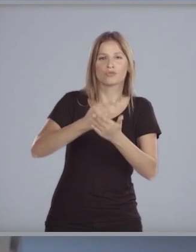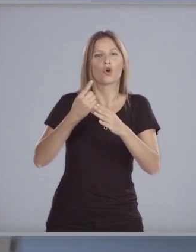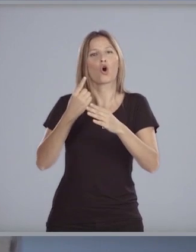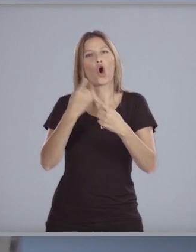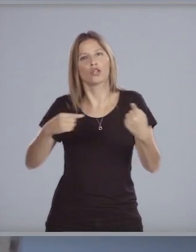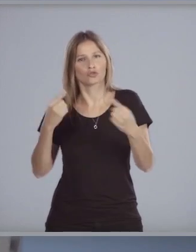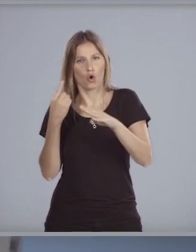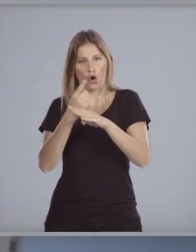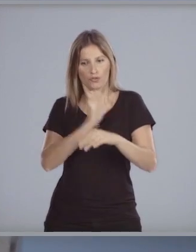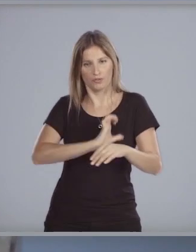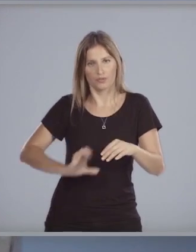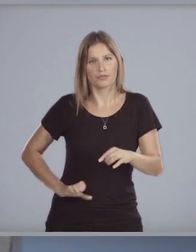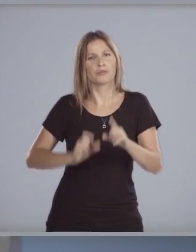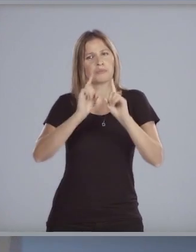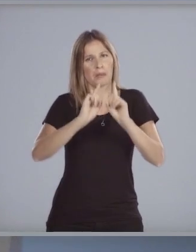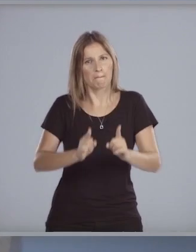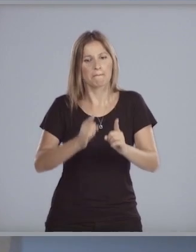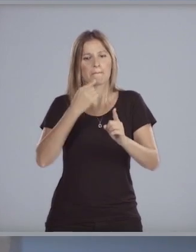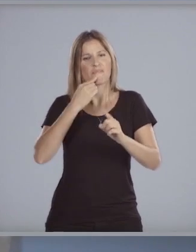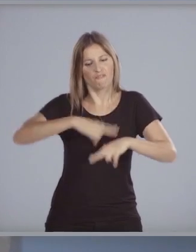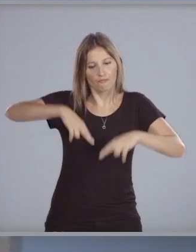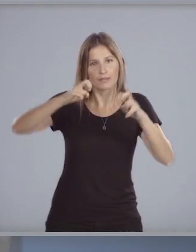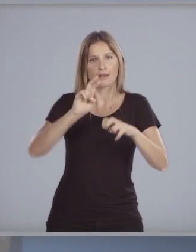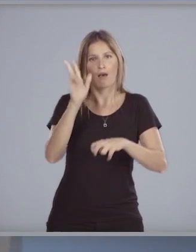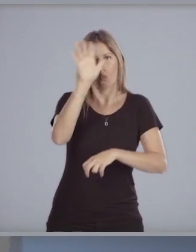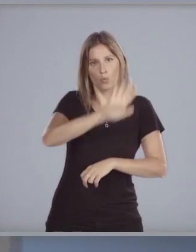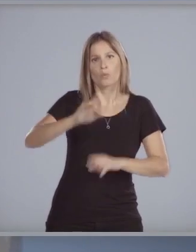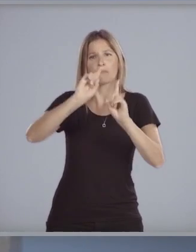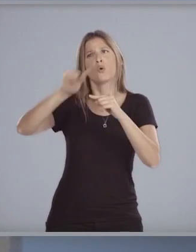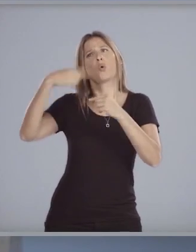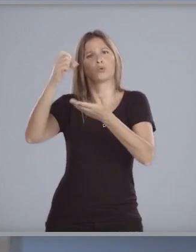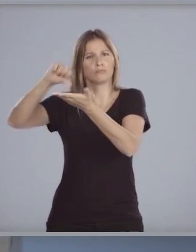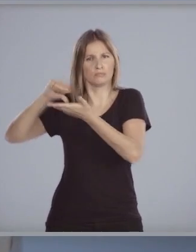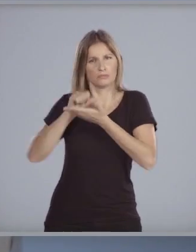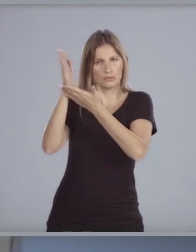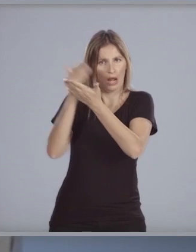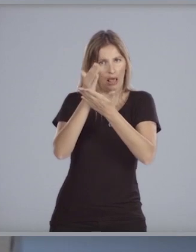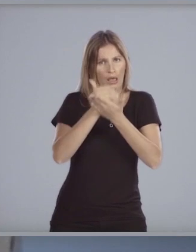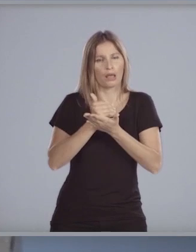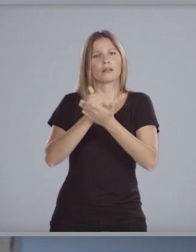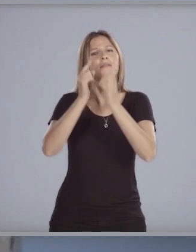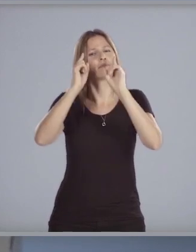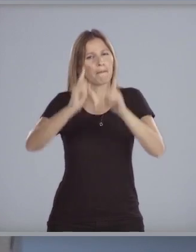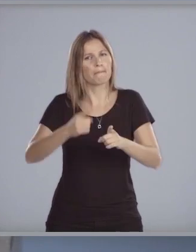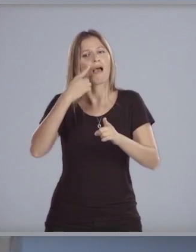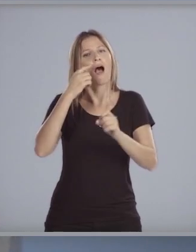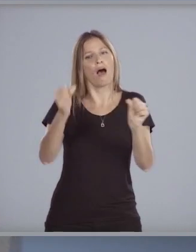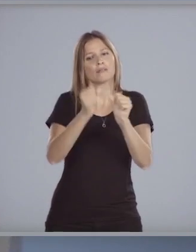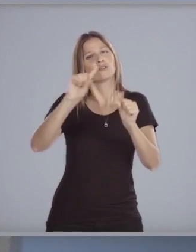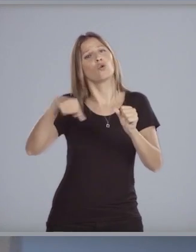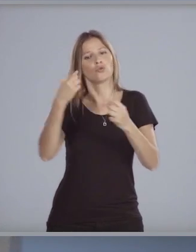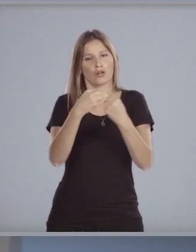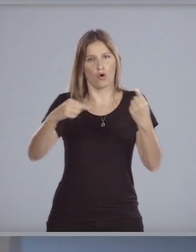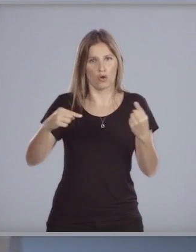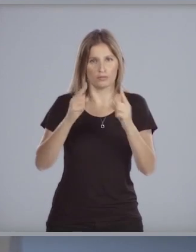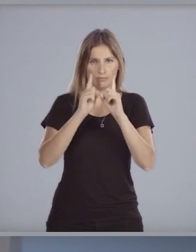tanto a nivel nacional como internacional y abordará otras acciones conducentes